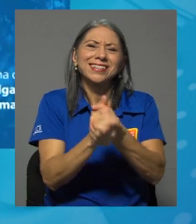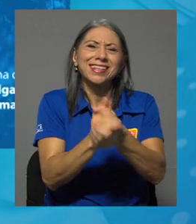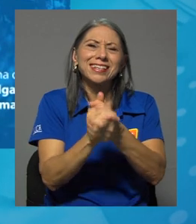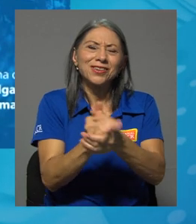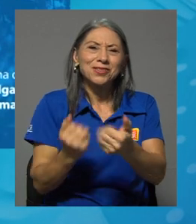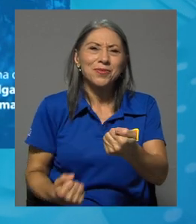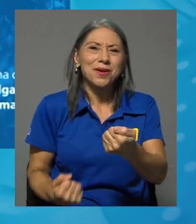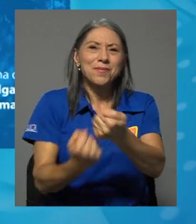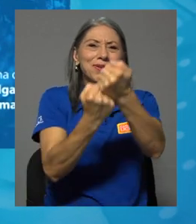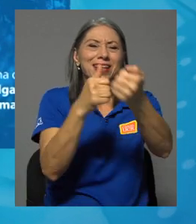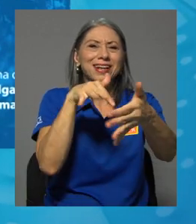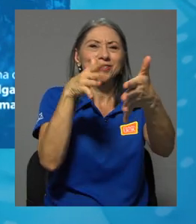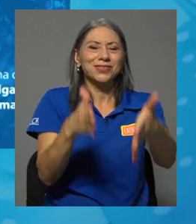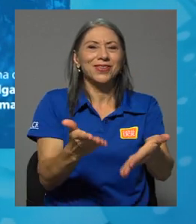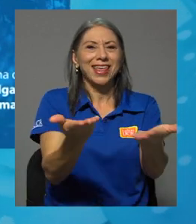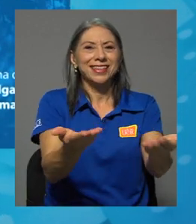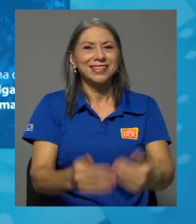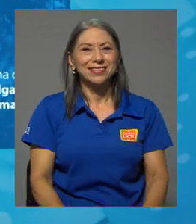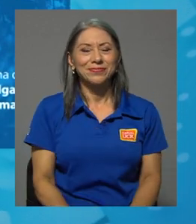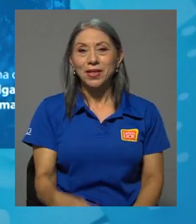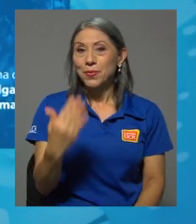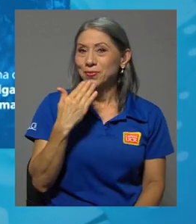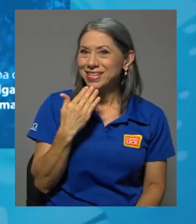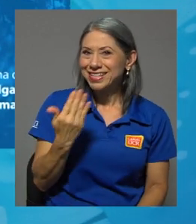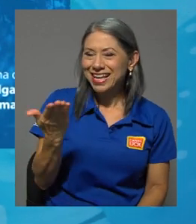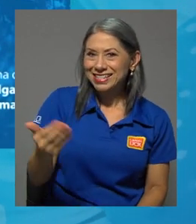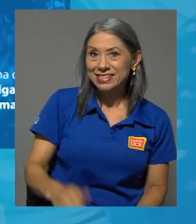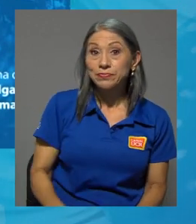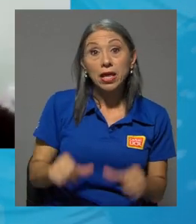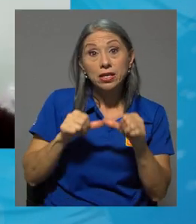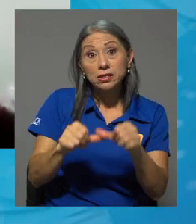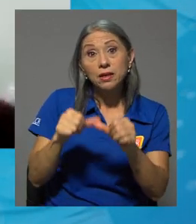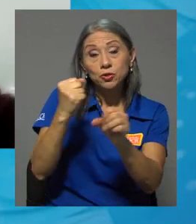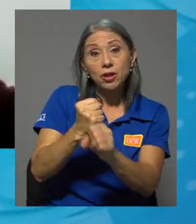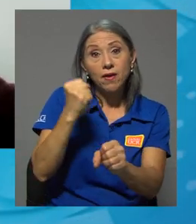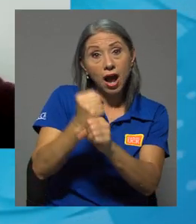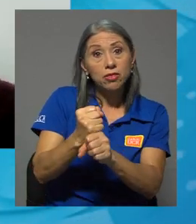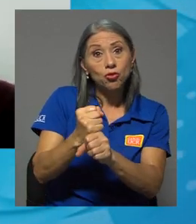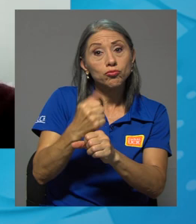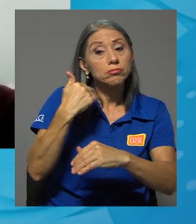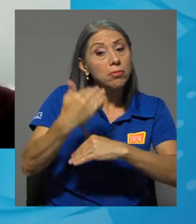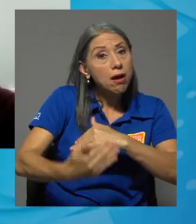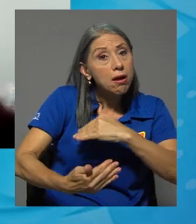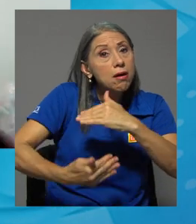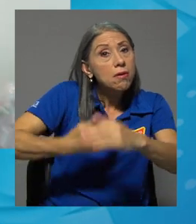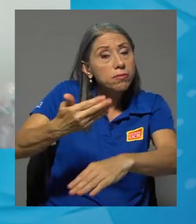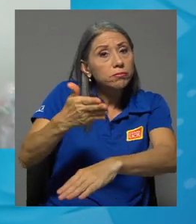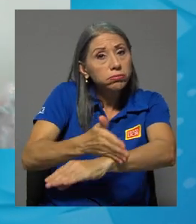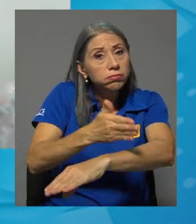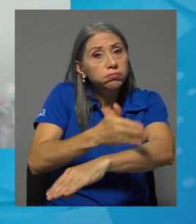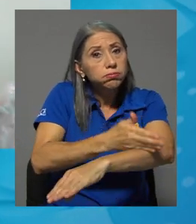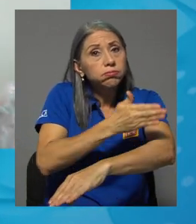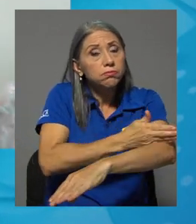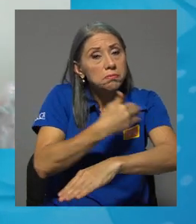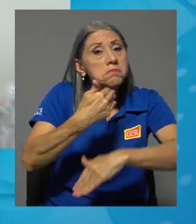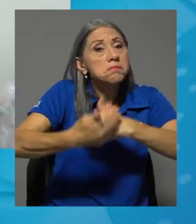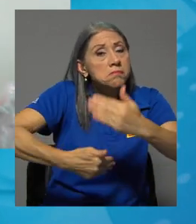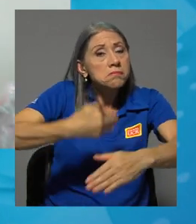este apoyo hacia nuestros estudiantes. Muchas gracias. Bueno, y seguimos trabajando en la mejora constante porque creo que la